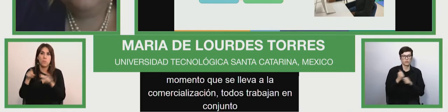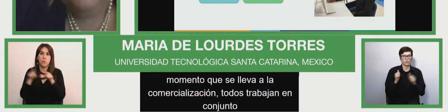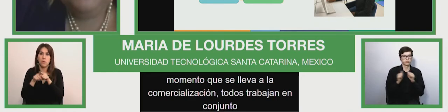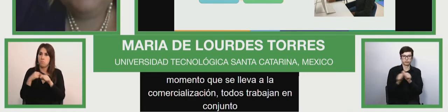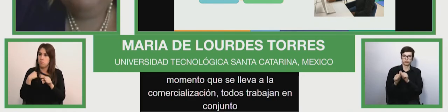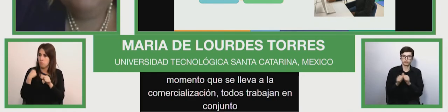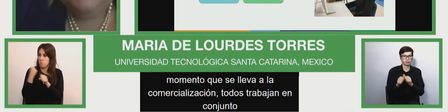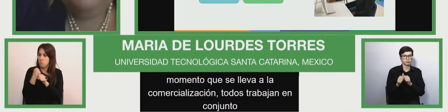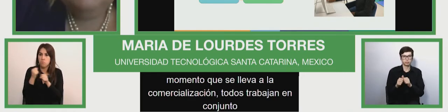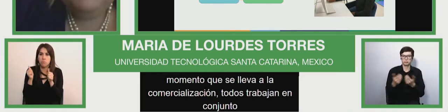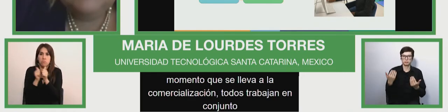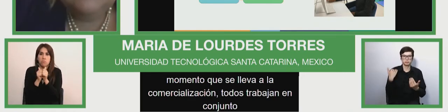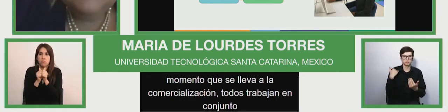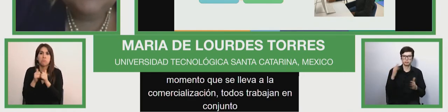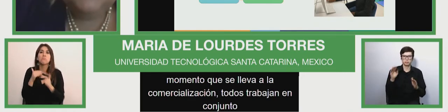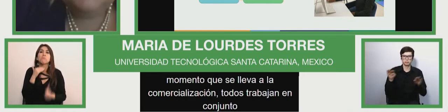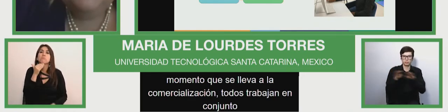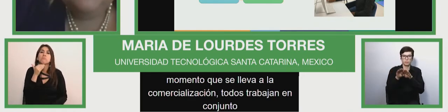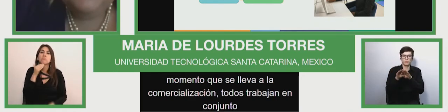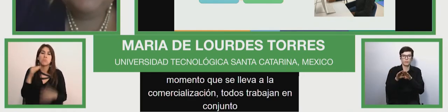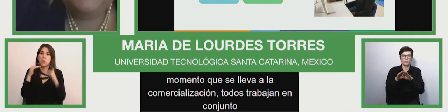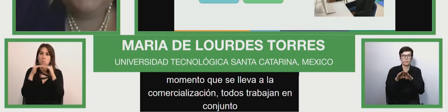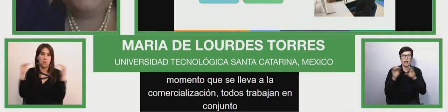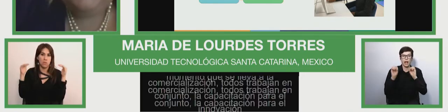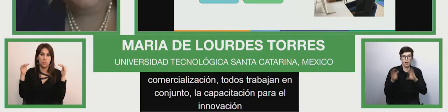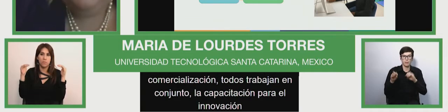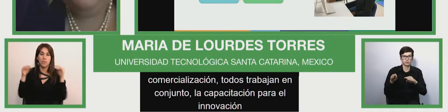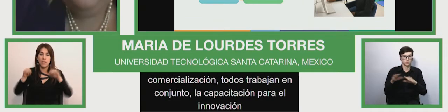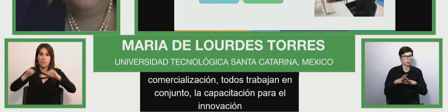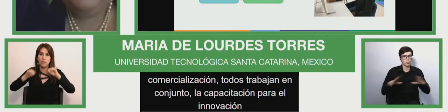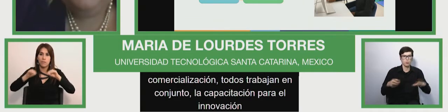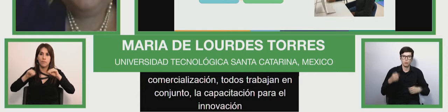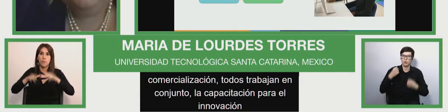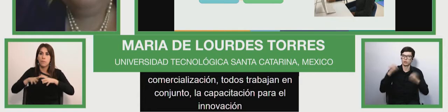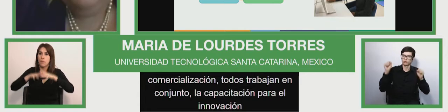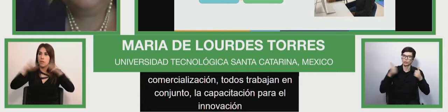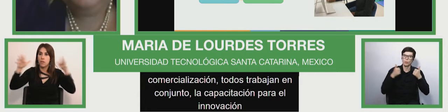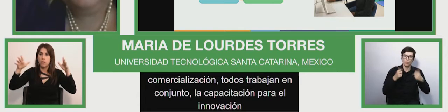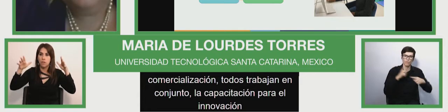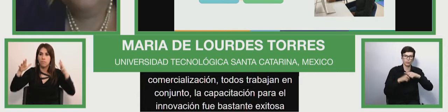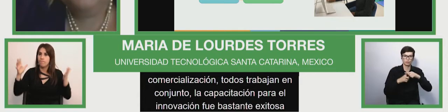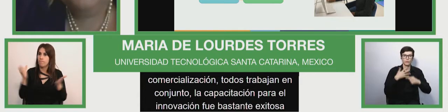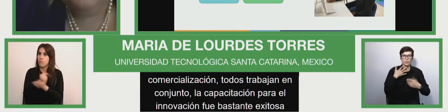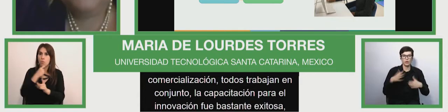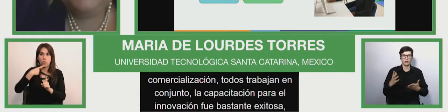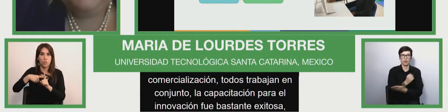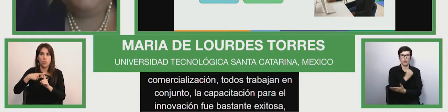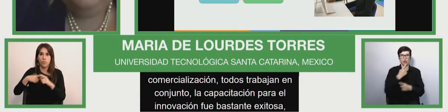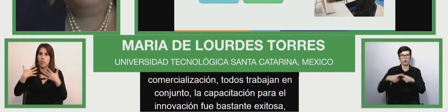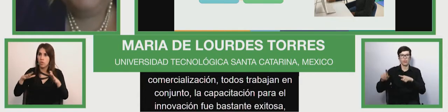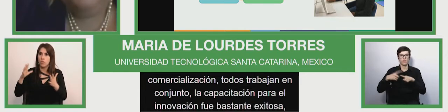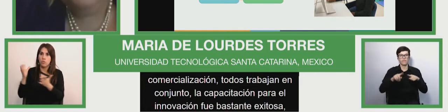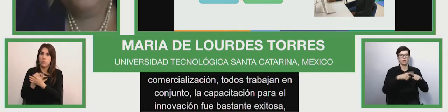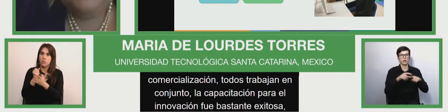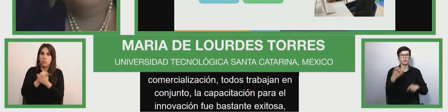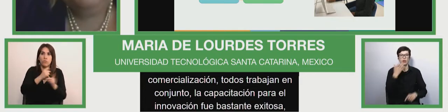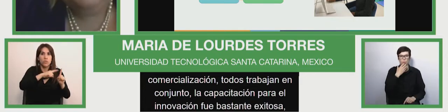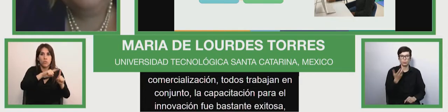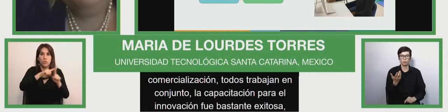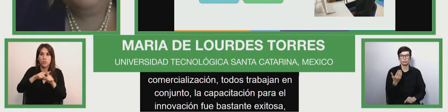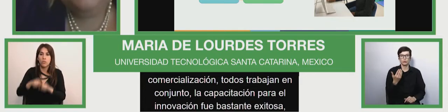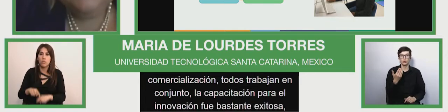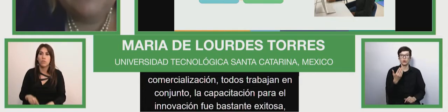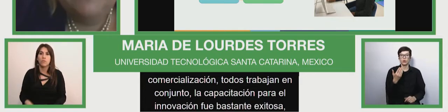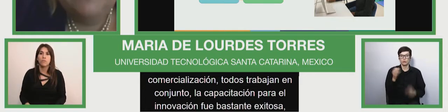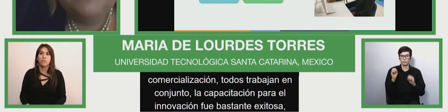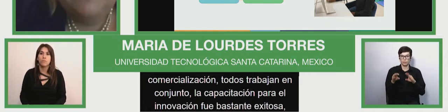innovación fue bastante exitosa porque se pudo generar diferentes cursos incluso al momento